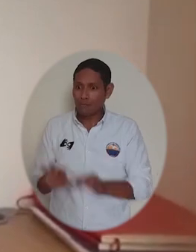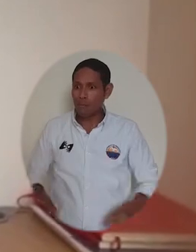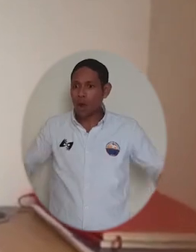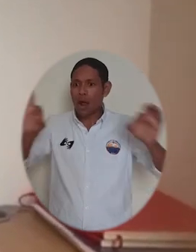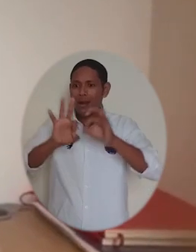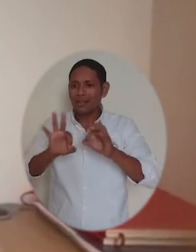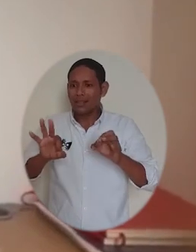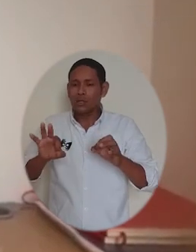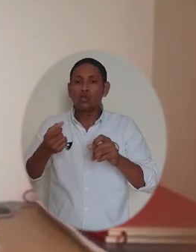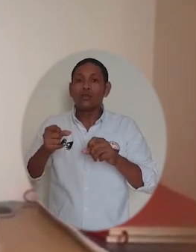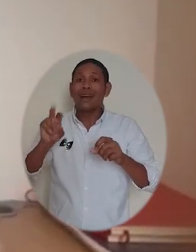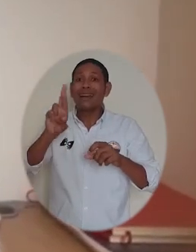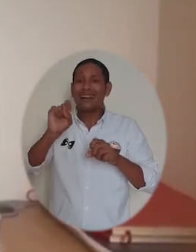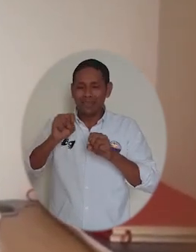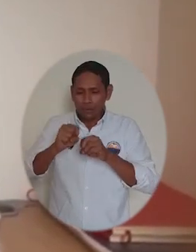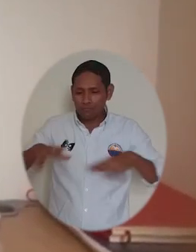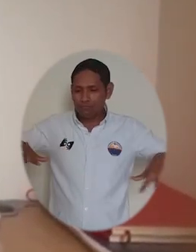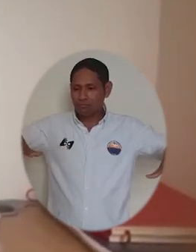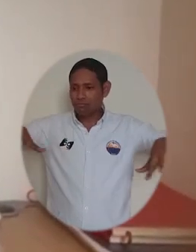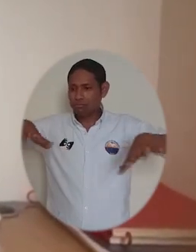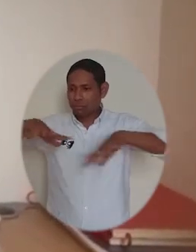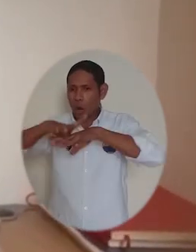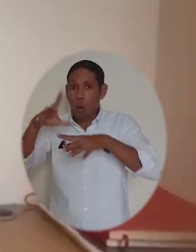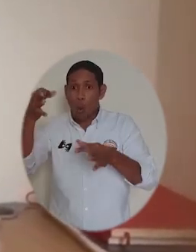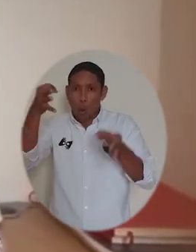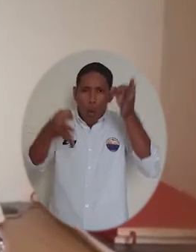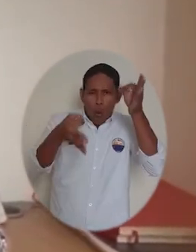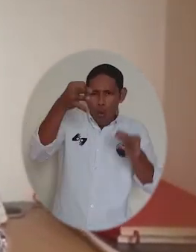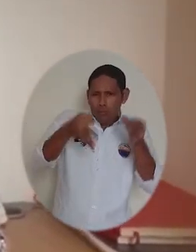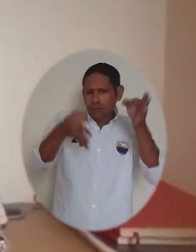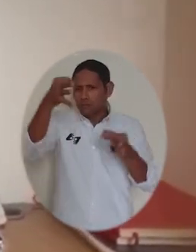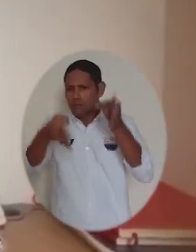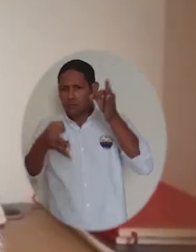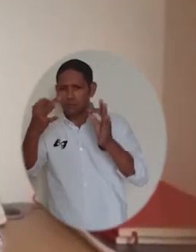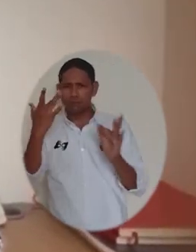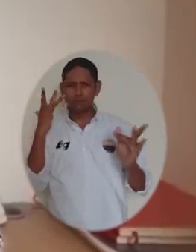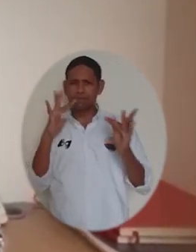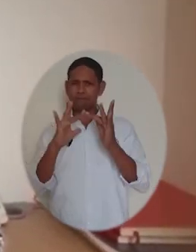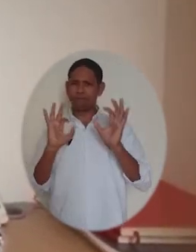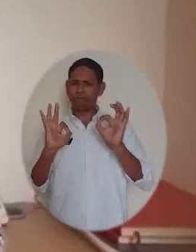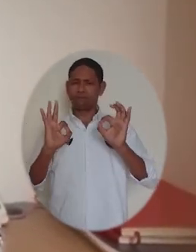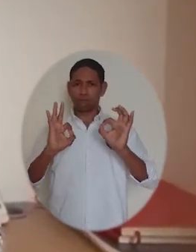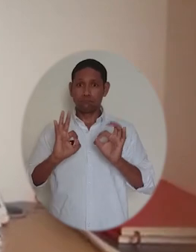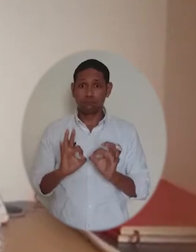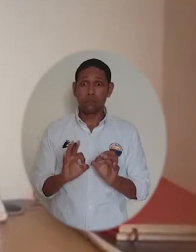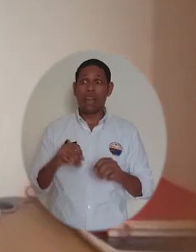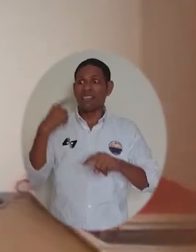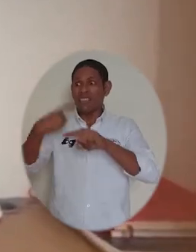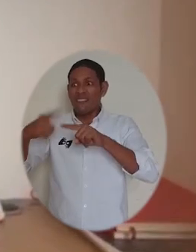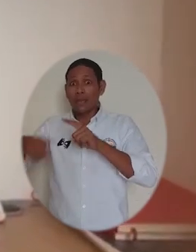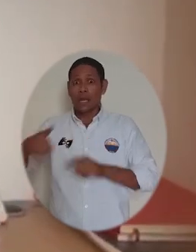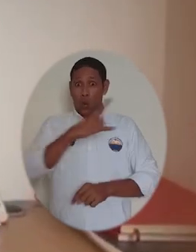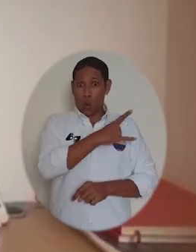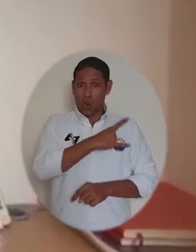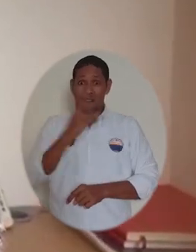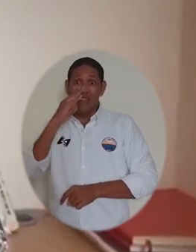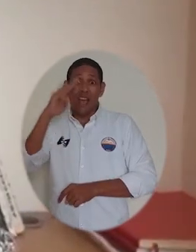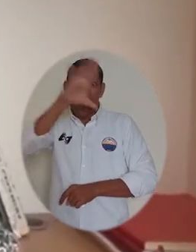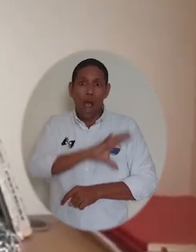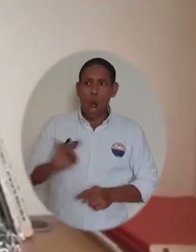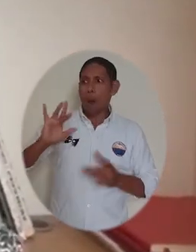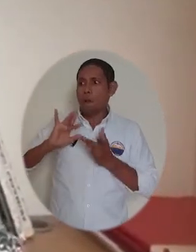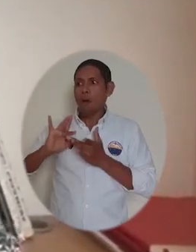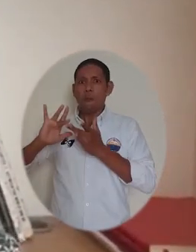tiempo hacen parte de nuestra red Tejiendo Justicia, que agrupa a 117 universidades a nivel nacional,